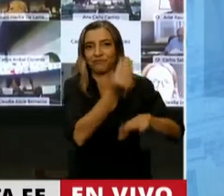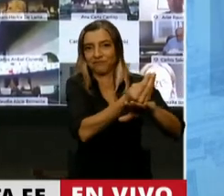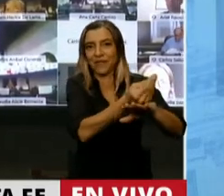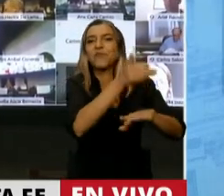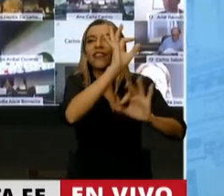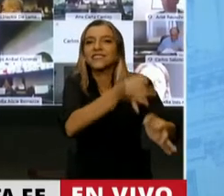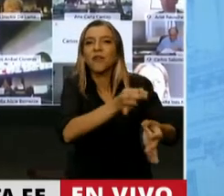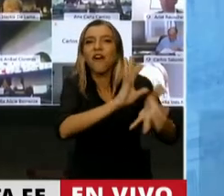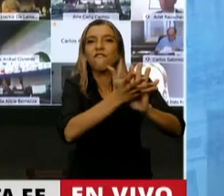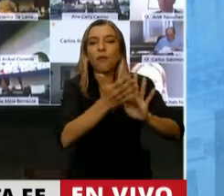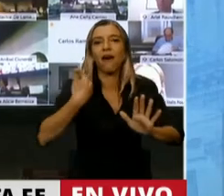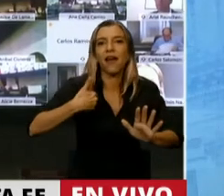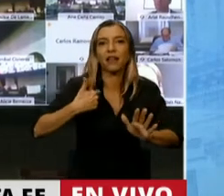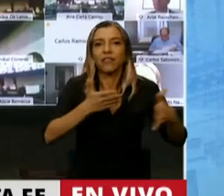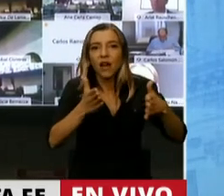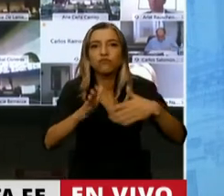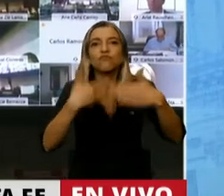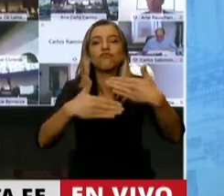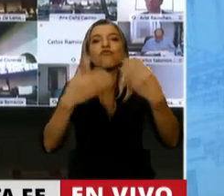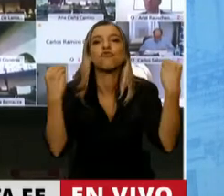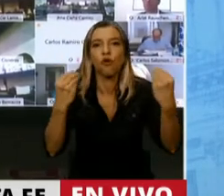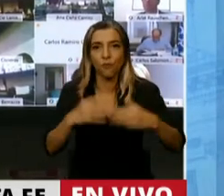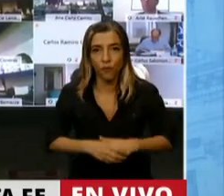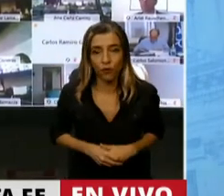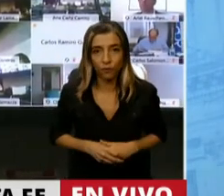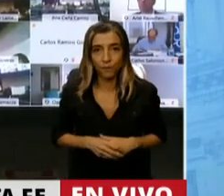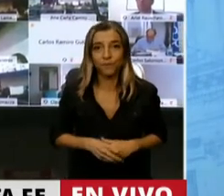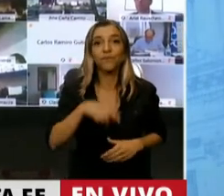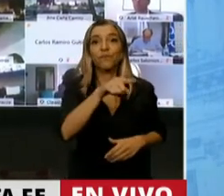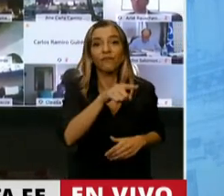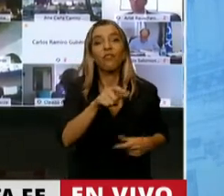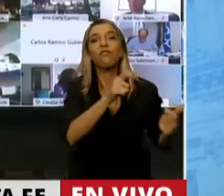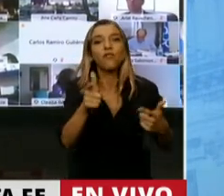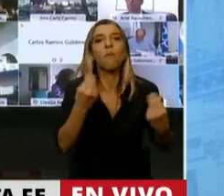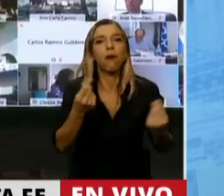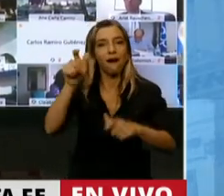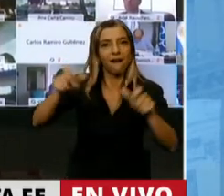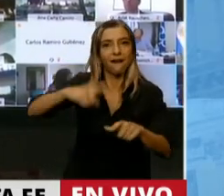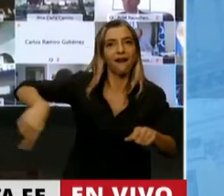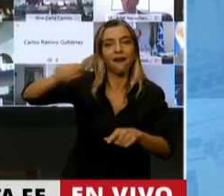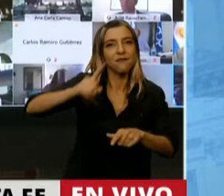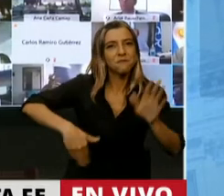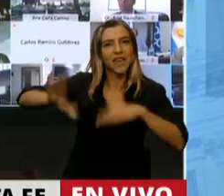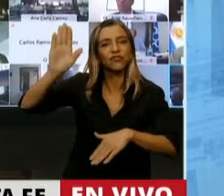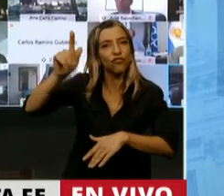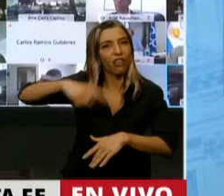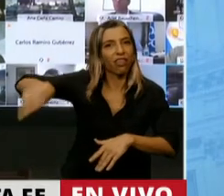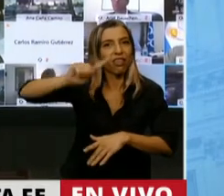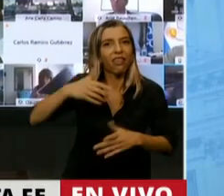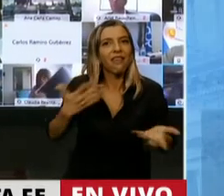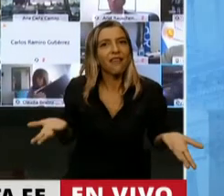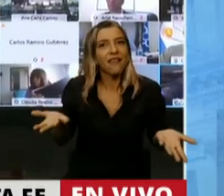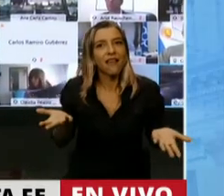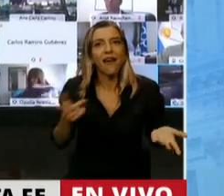Y puso el barco en el eje o en el camino de las grandes mayorías populares. Y planteó un radicalismo a partir